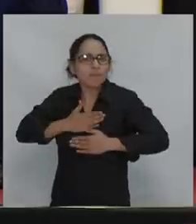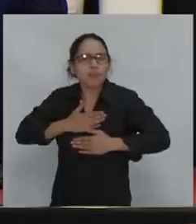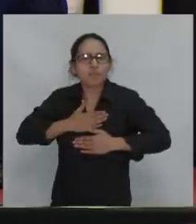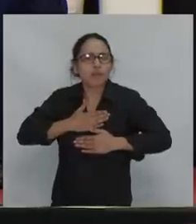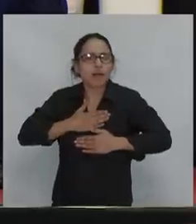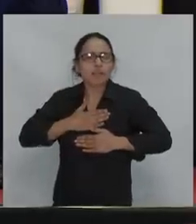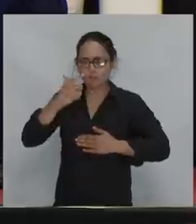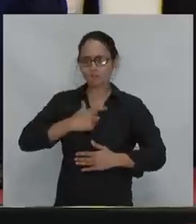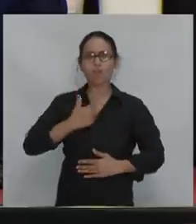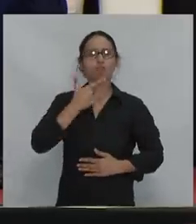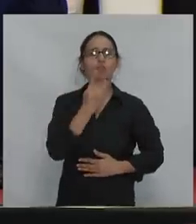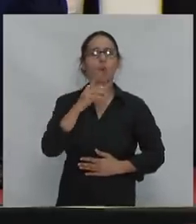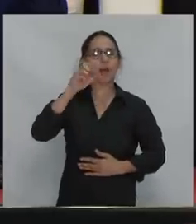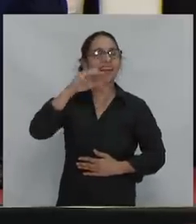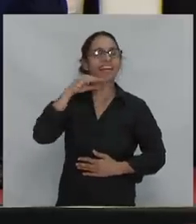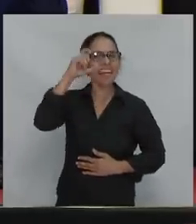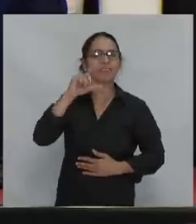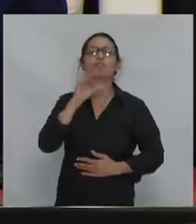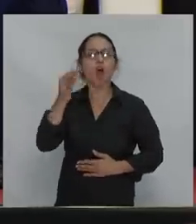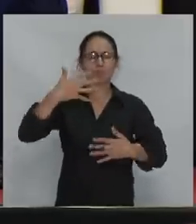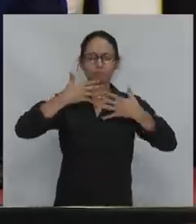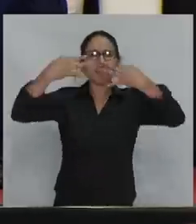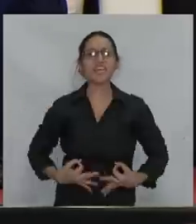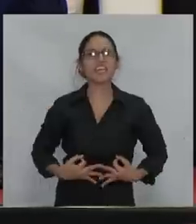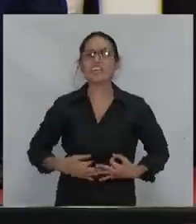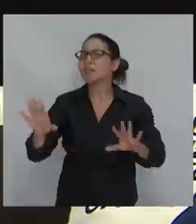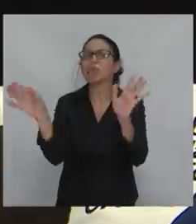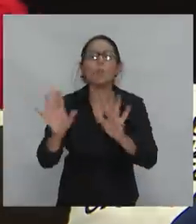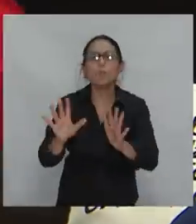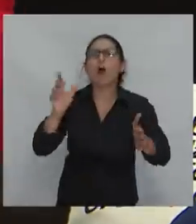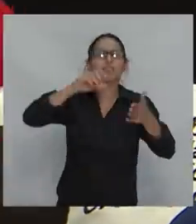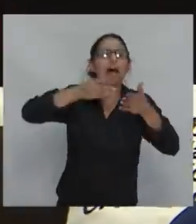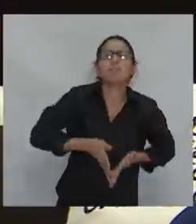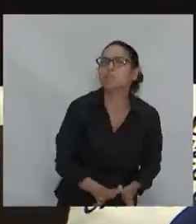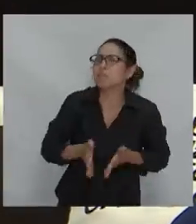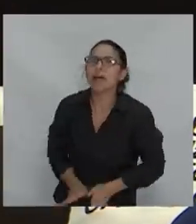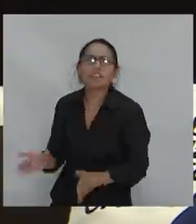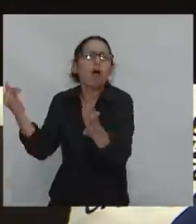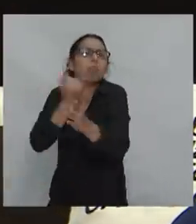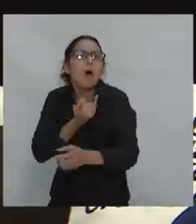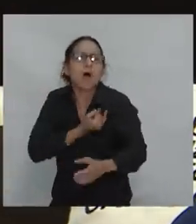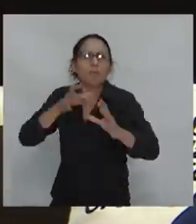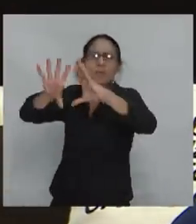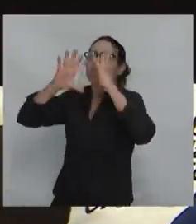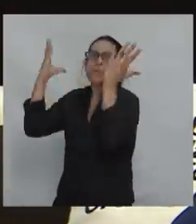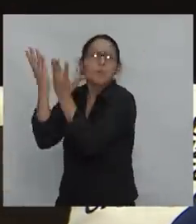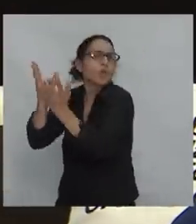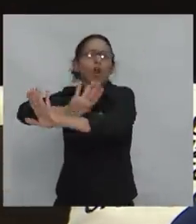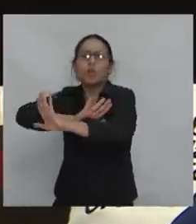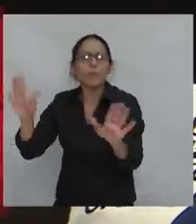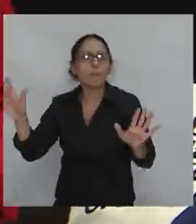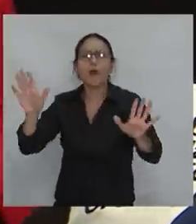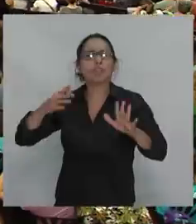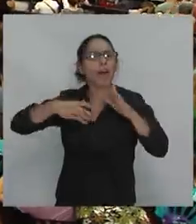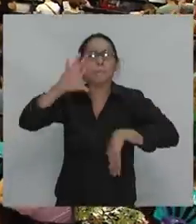si es verdad que es sujeto de dignidad, nos da igual que sea mexicano, senegalés, argentino, de cualquier lugar. Forma parte de ese mismo